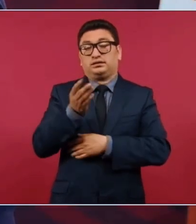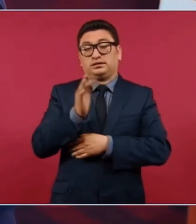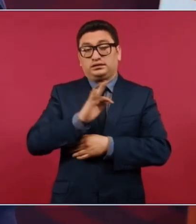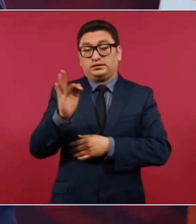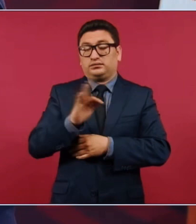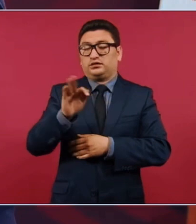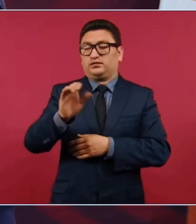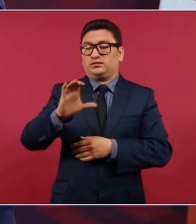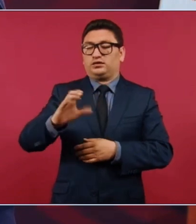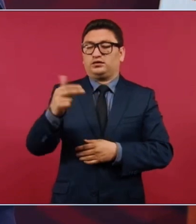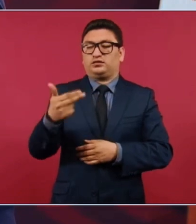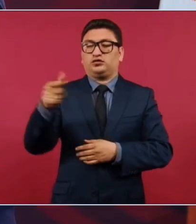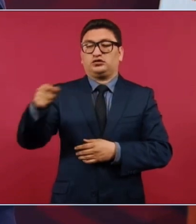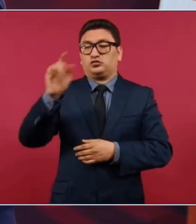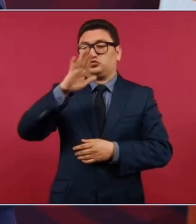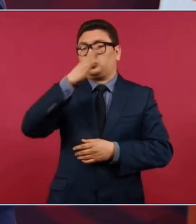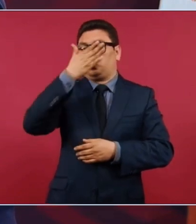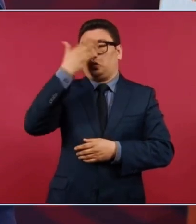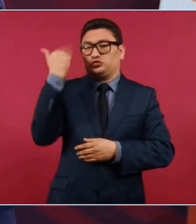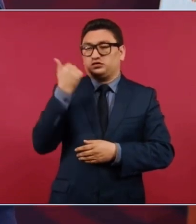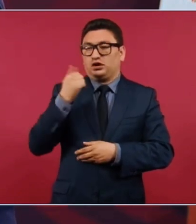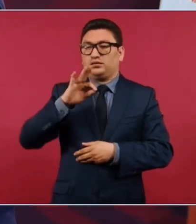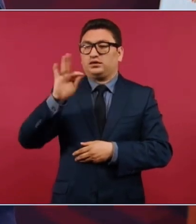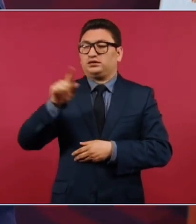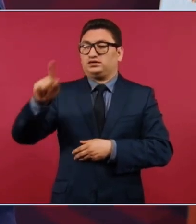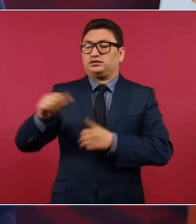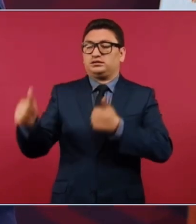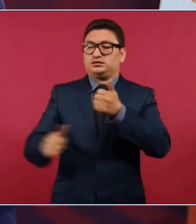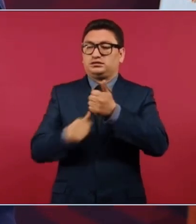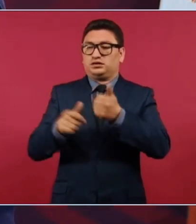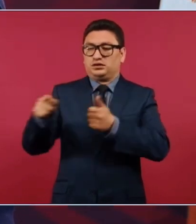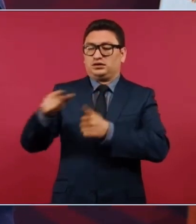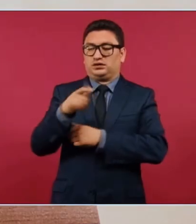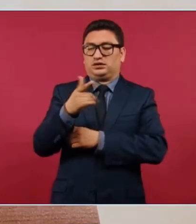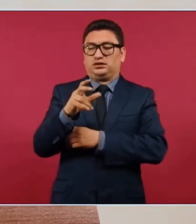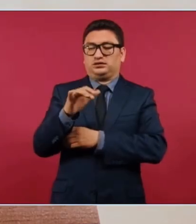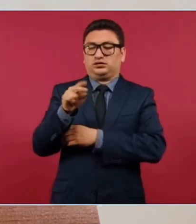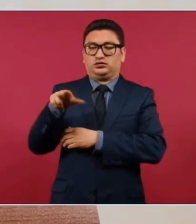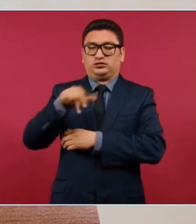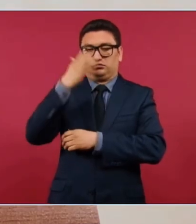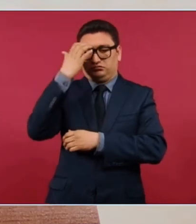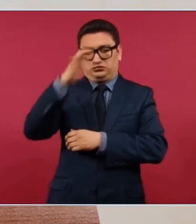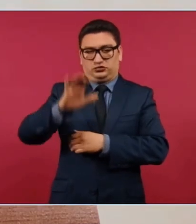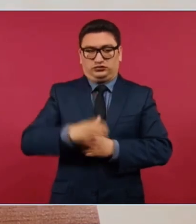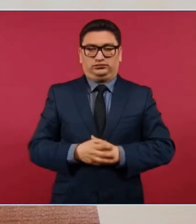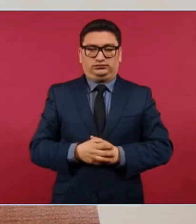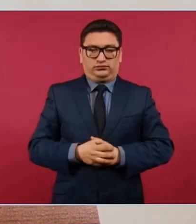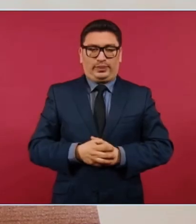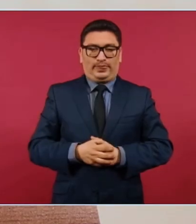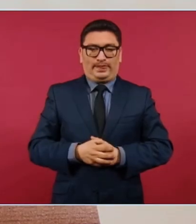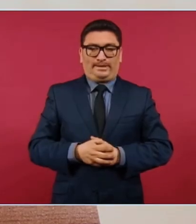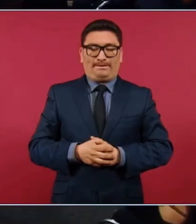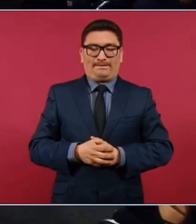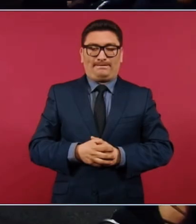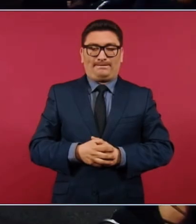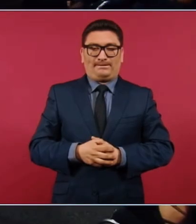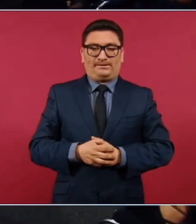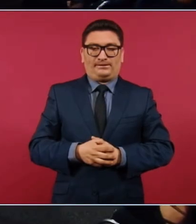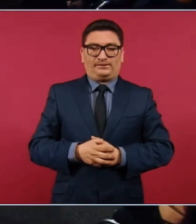Felipe Calderón no sabía lo que hacía su subordinado García Luna. Hay solo tres